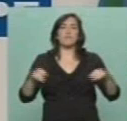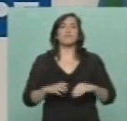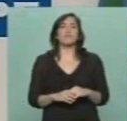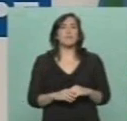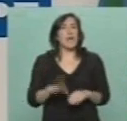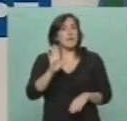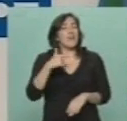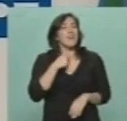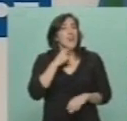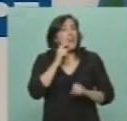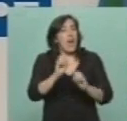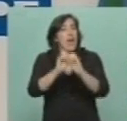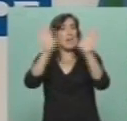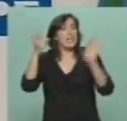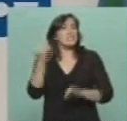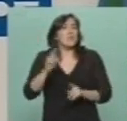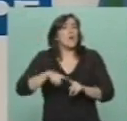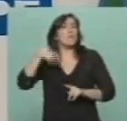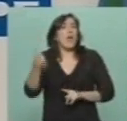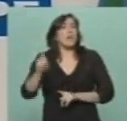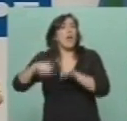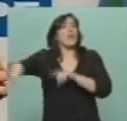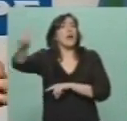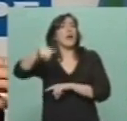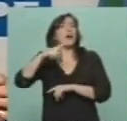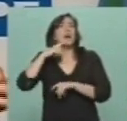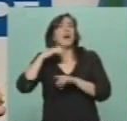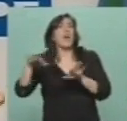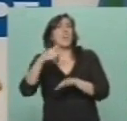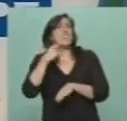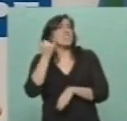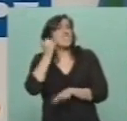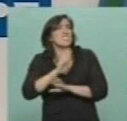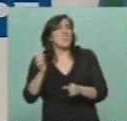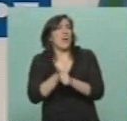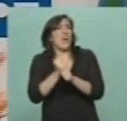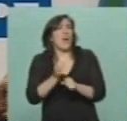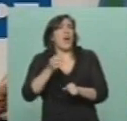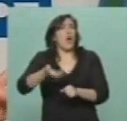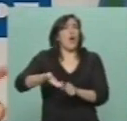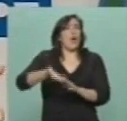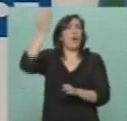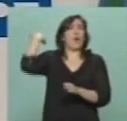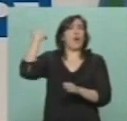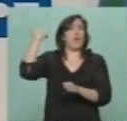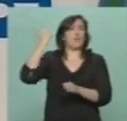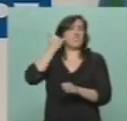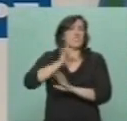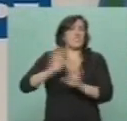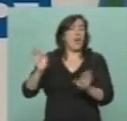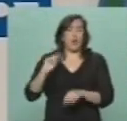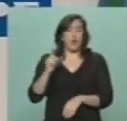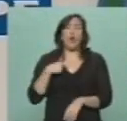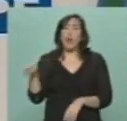quiero aclararlo también para los que mañana seguramente van a decir, pero si esto lo hizo la anterior gestión, perdón, él habló de una inversión